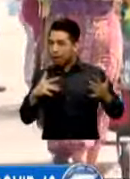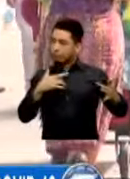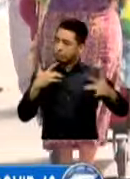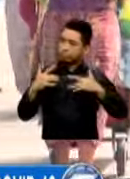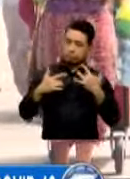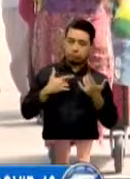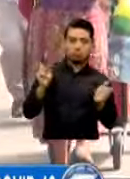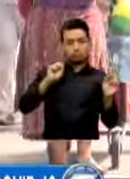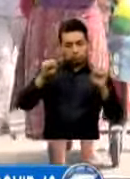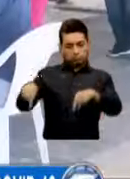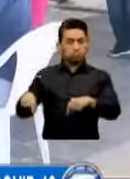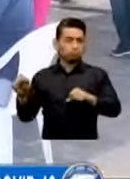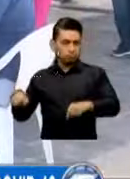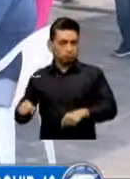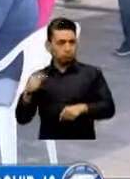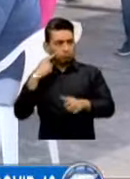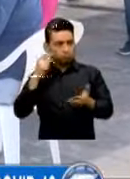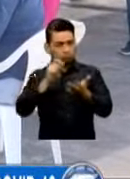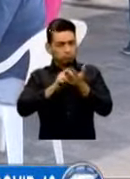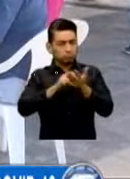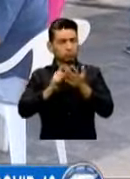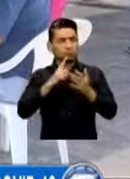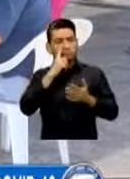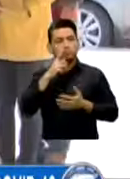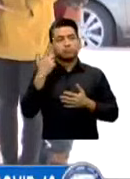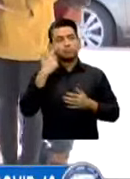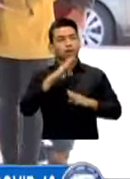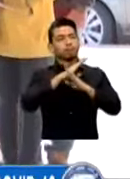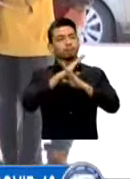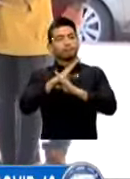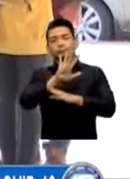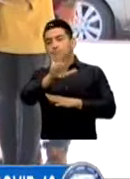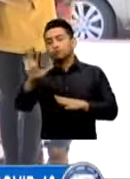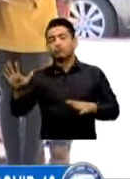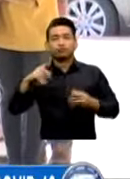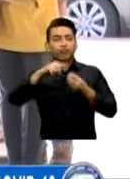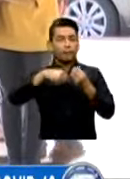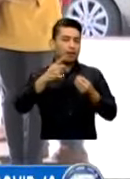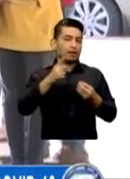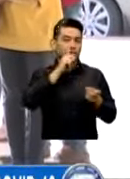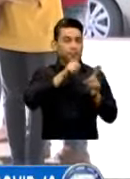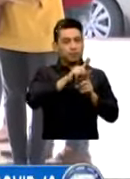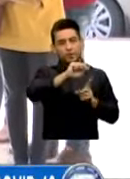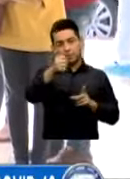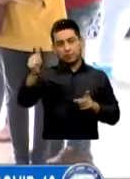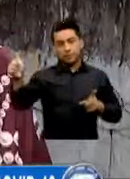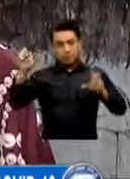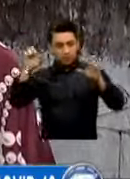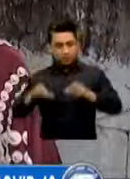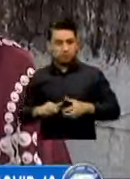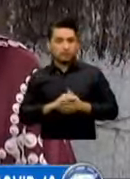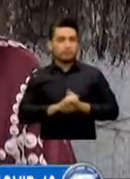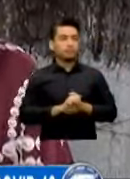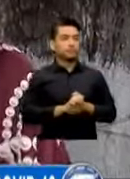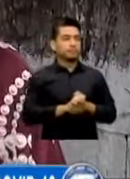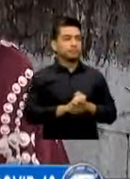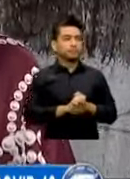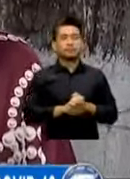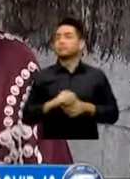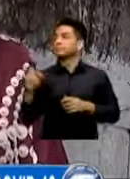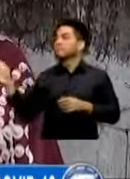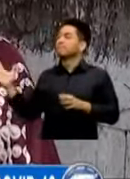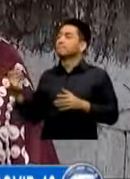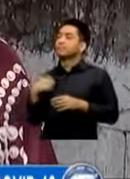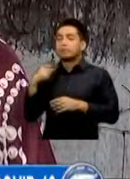importante Para la seguridad de ellos mismos De su familia y de los demás Fíjese que más que todo es por prevención, señorita